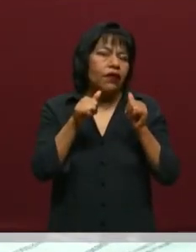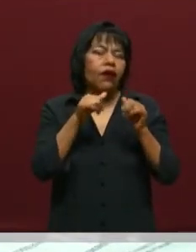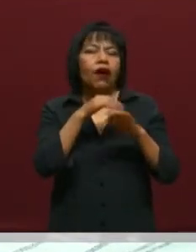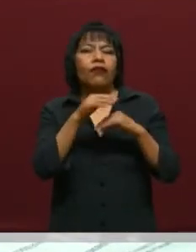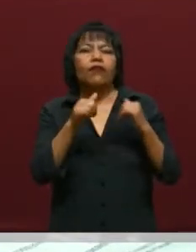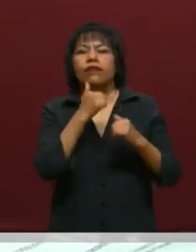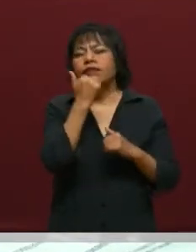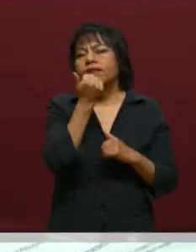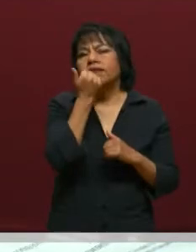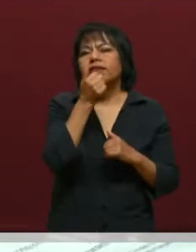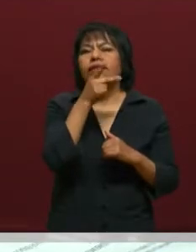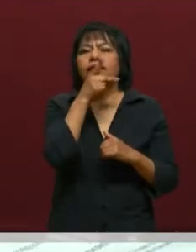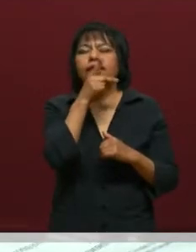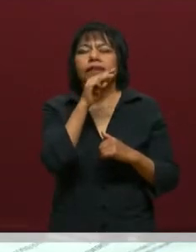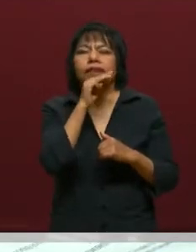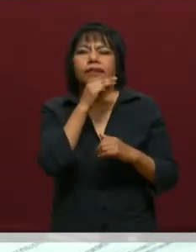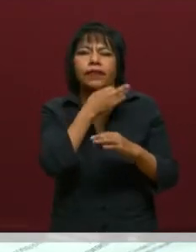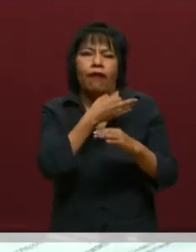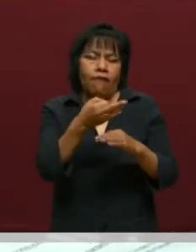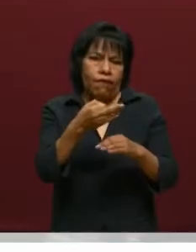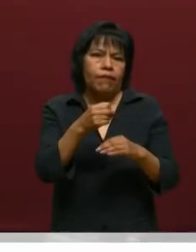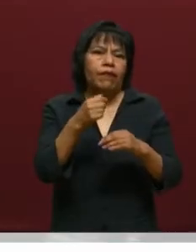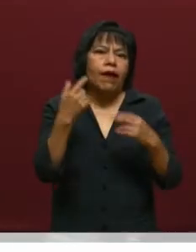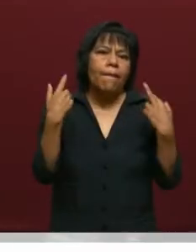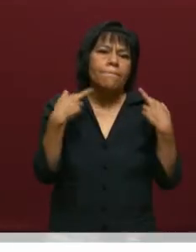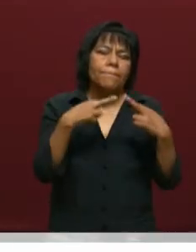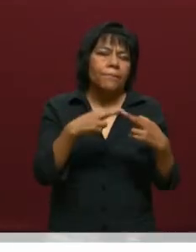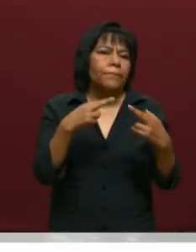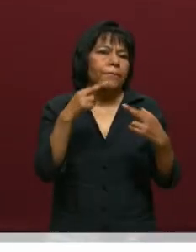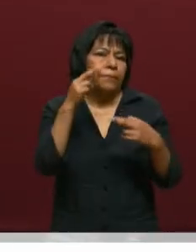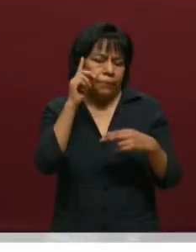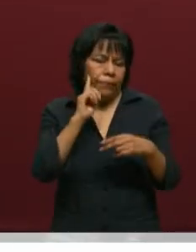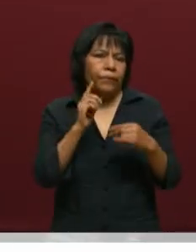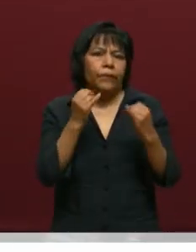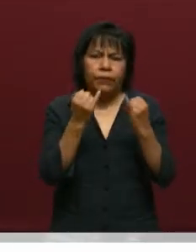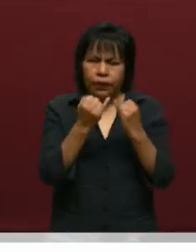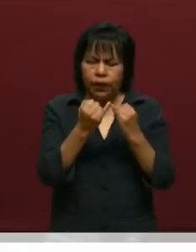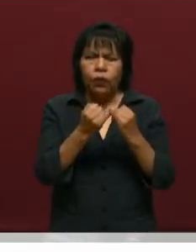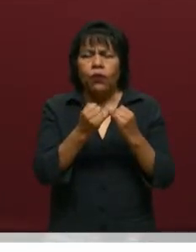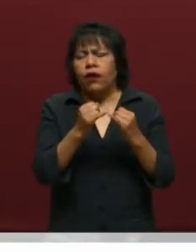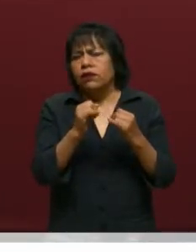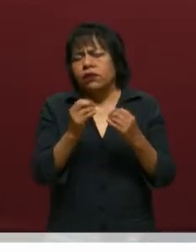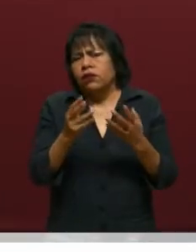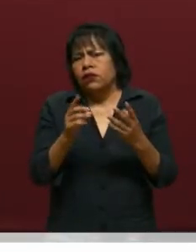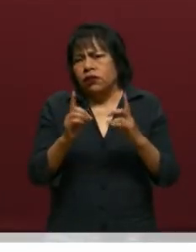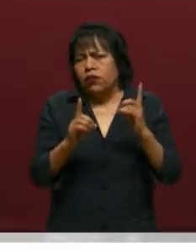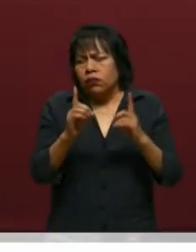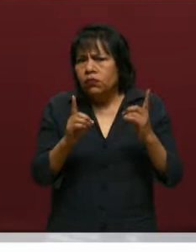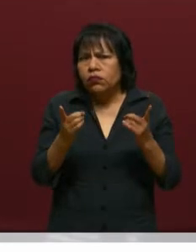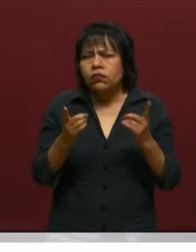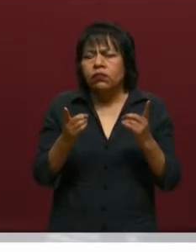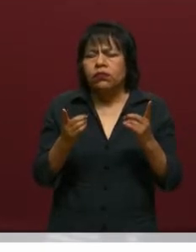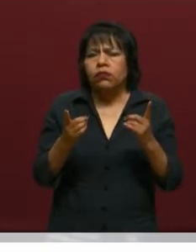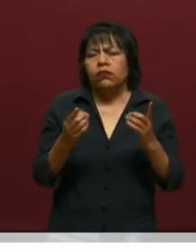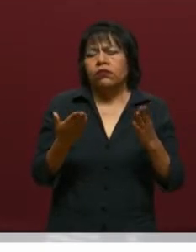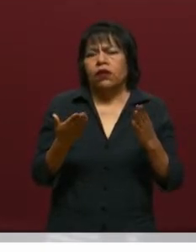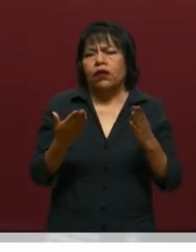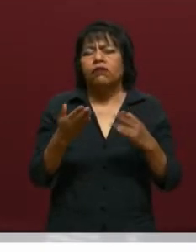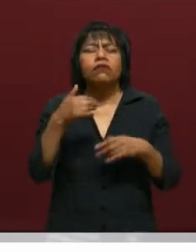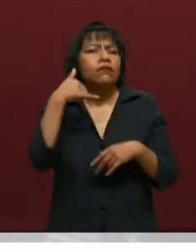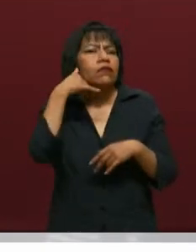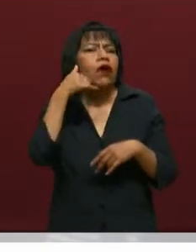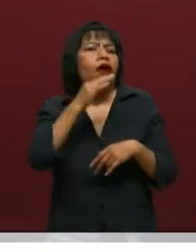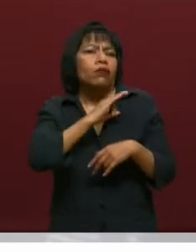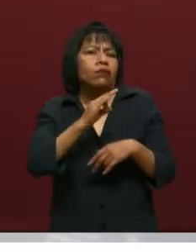alumnos, para padres de familia, para docentes. Si hay alguna situación que no ha quedado clara, si tienen alguna duda, no duden en